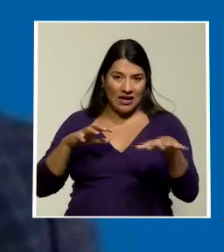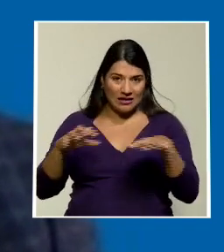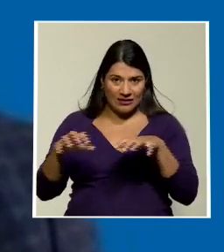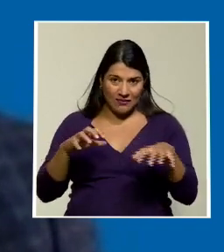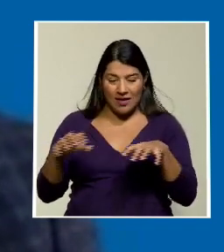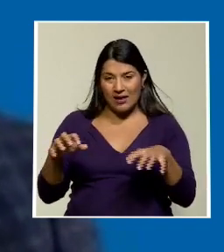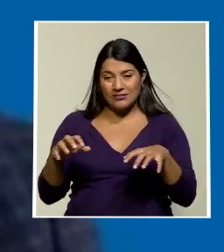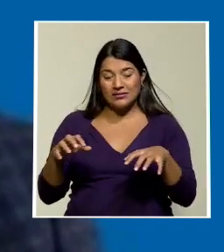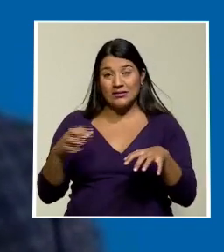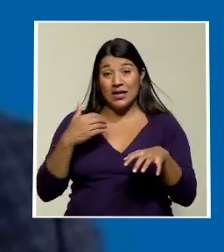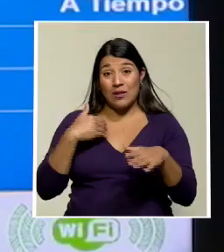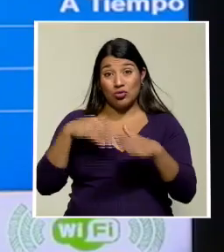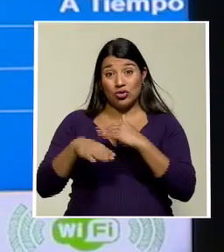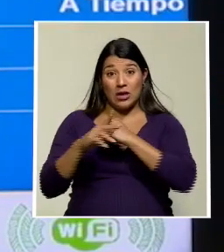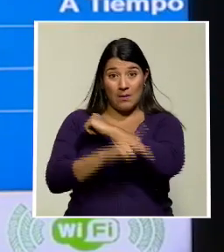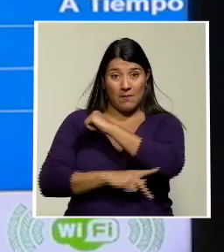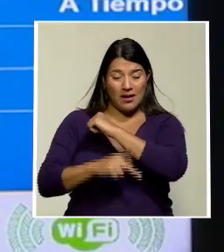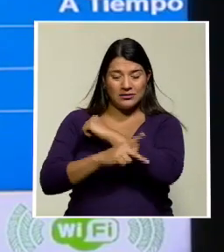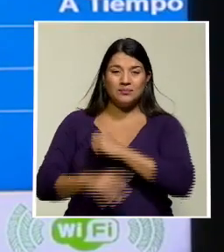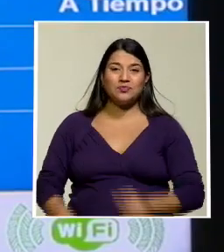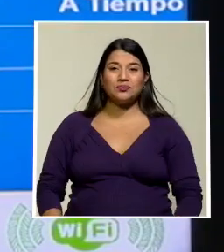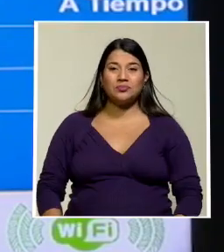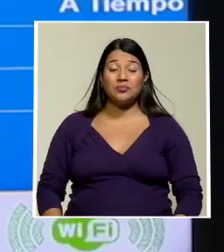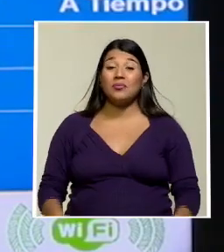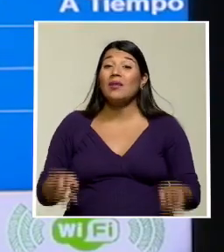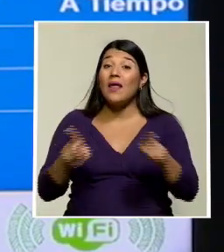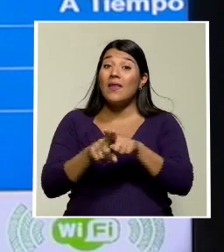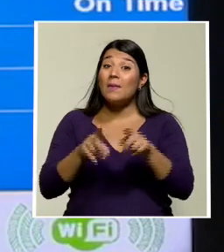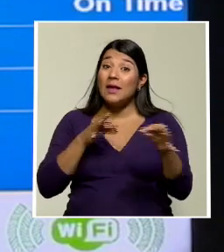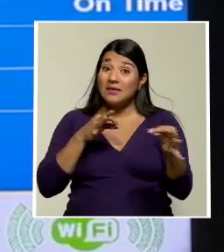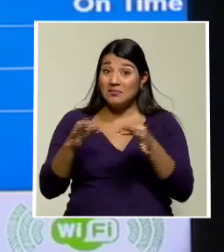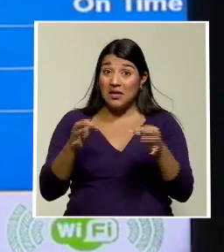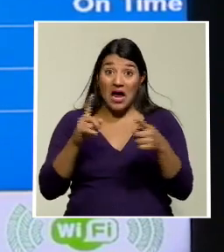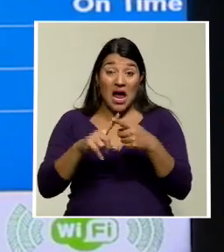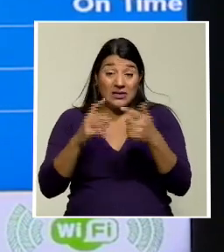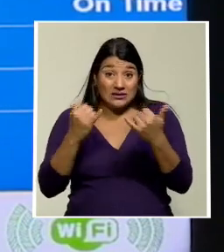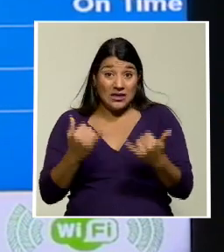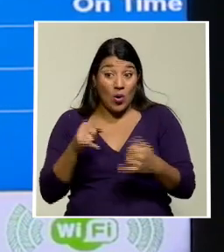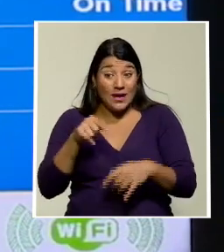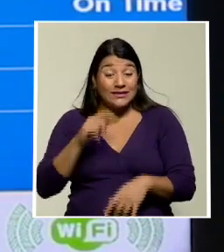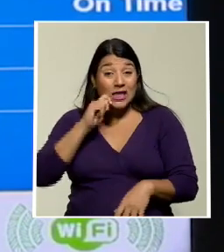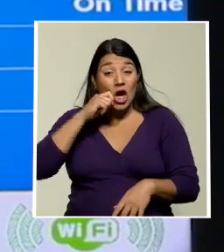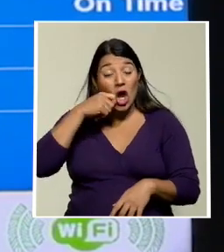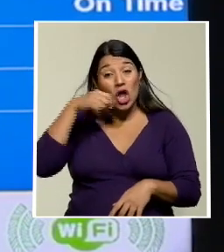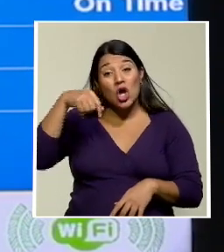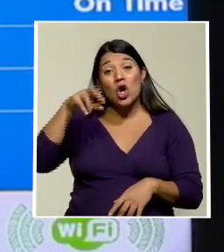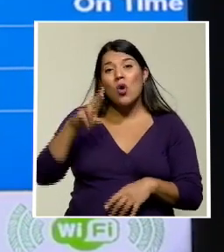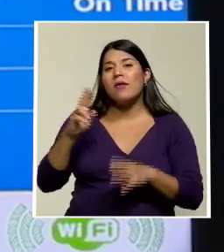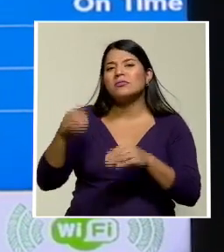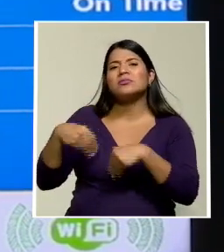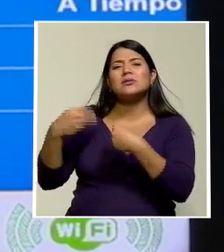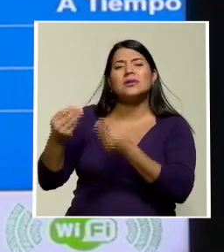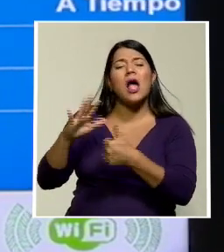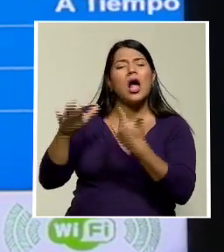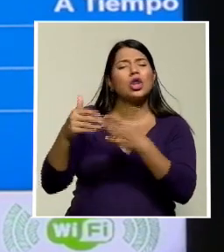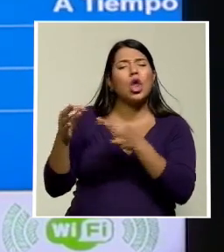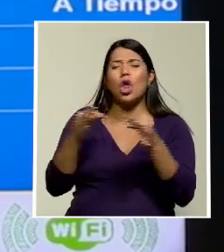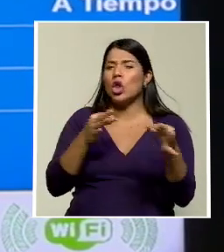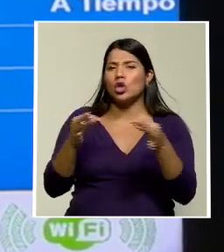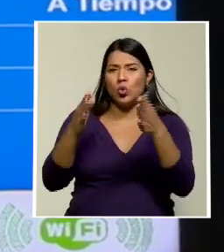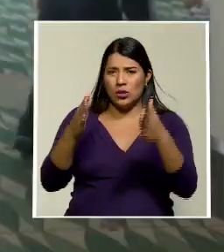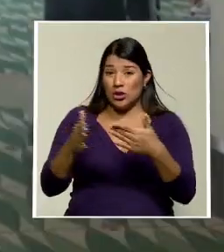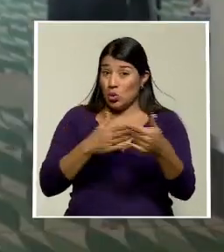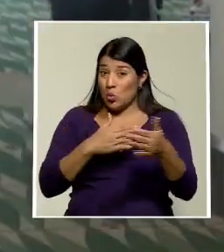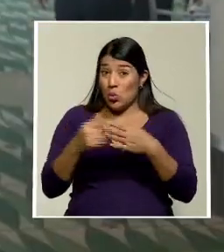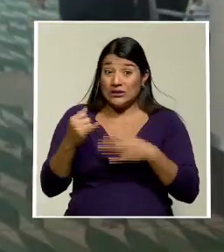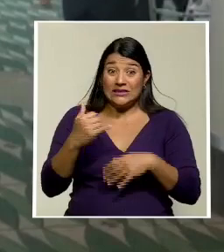ofrecemos en el país. Por otro lado, explica que por el momento este código se dará a todos los turistas sin importar si están